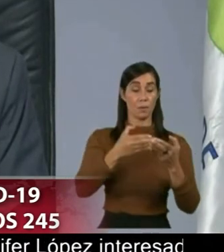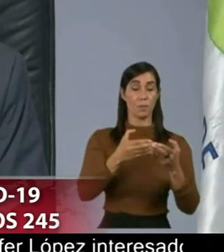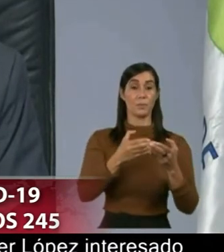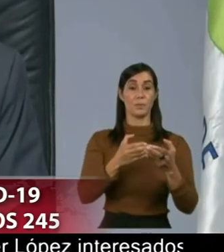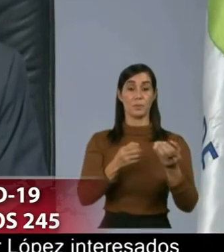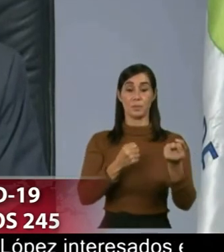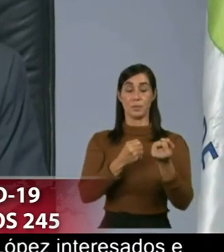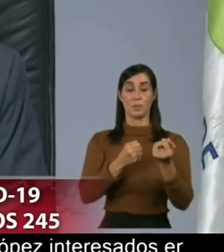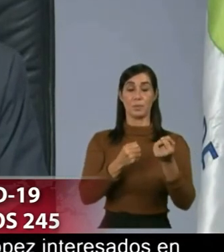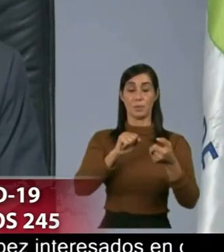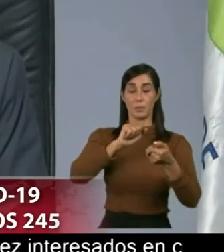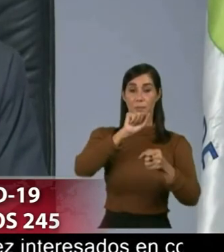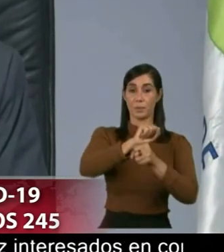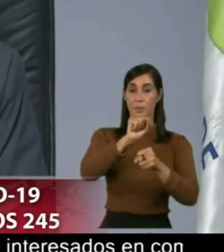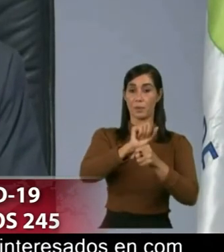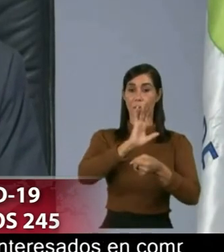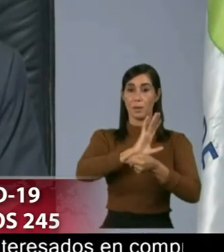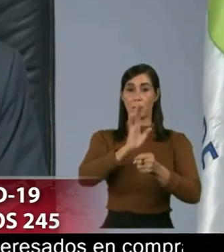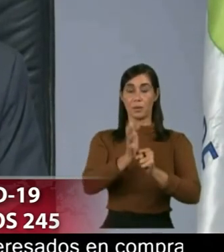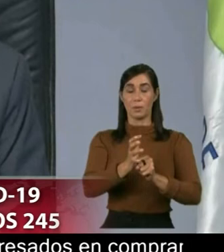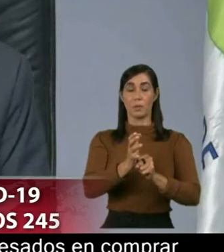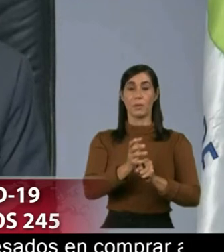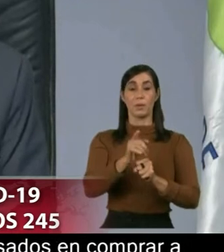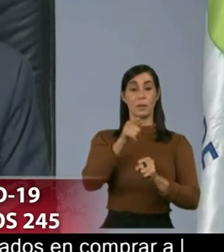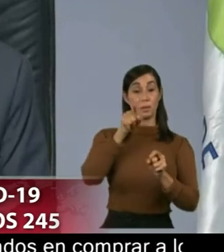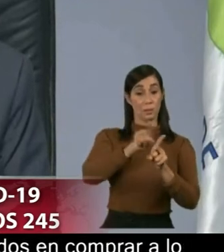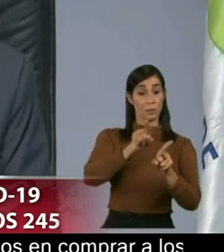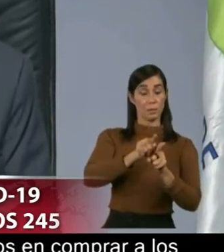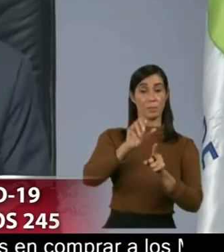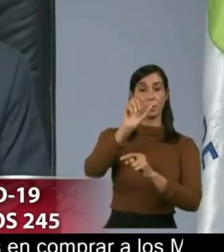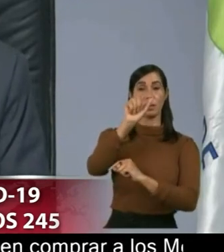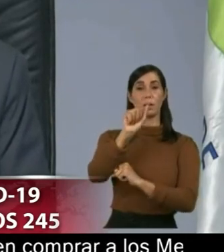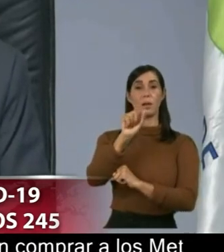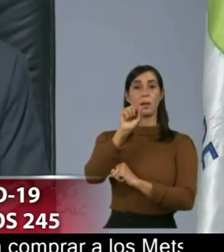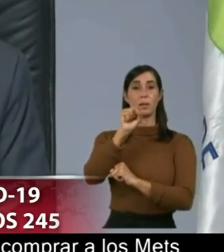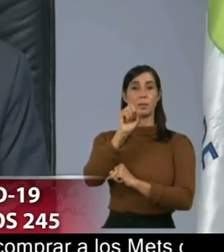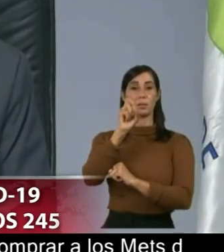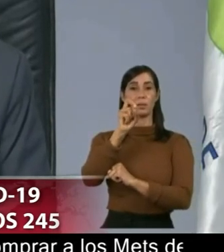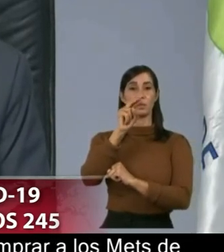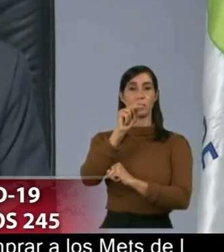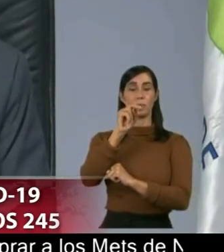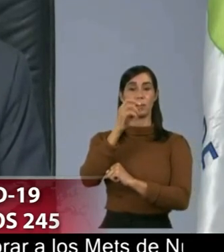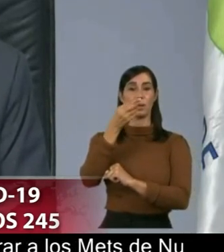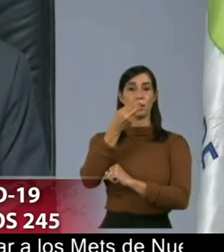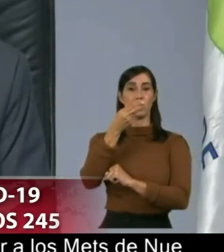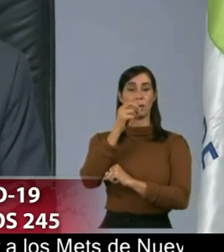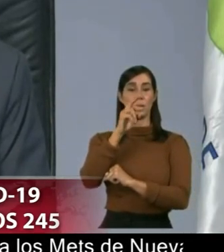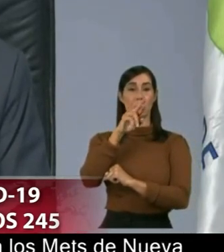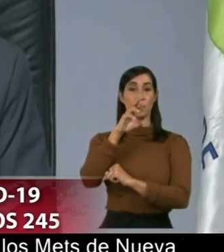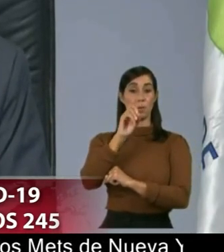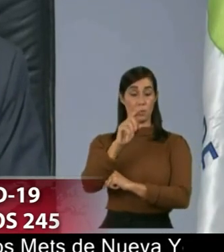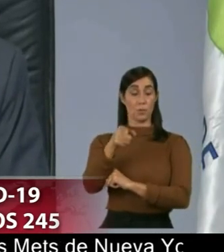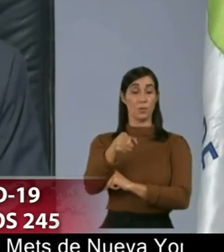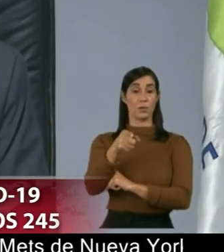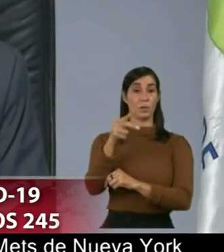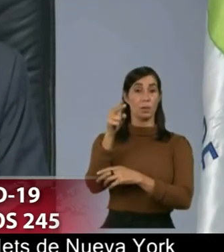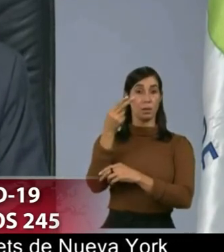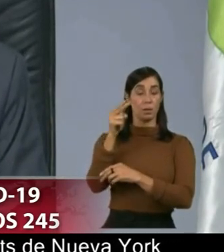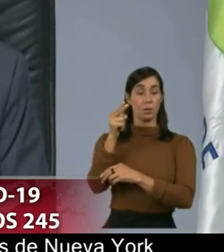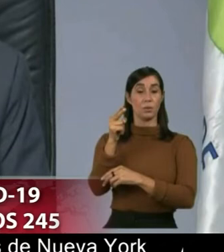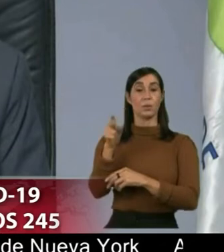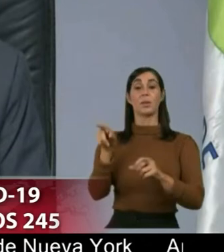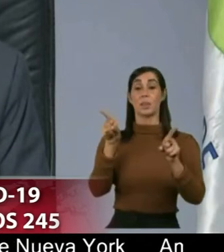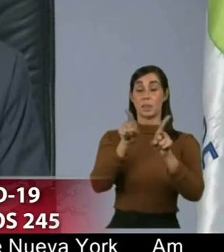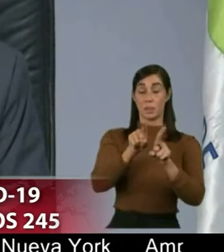ministerio de salud pública ahí está azonadores probablemente representante de uno de los sectores el motor de la